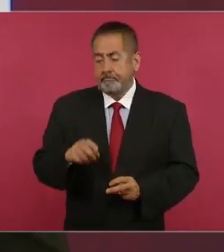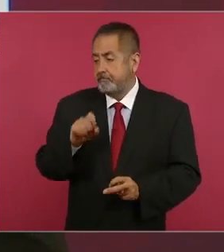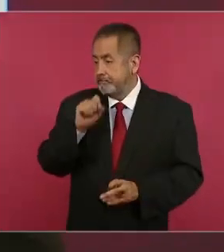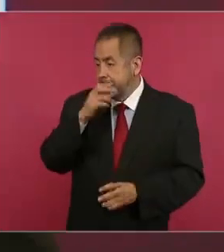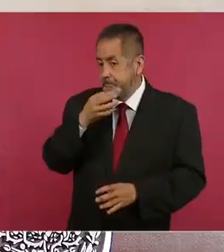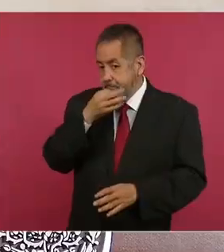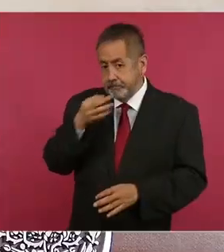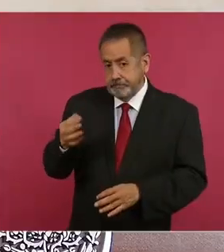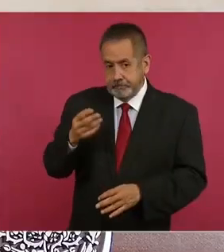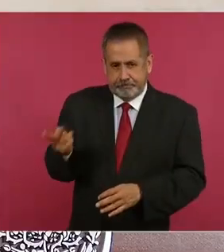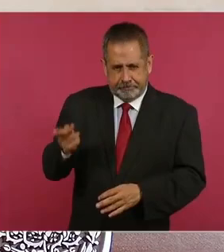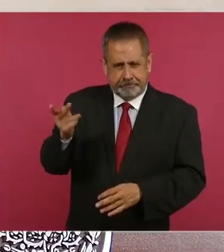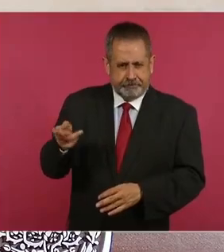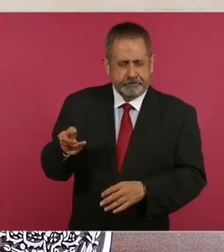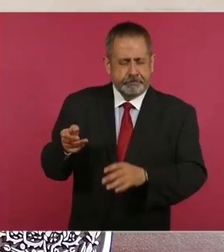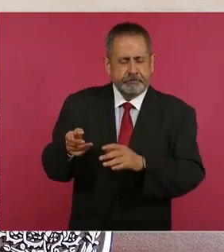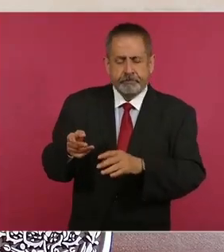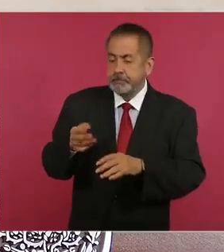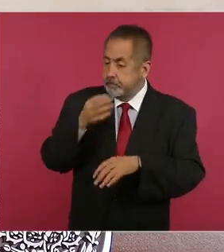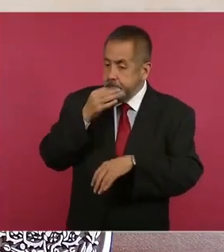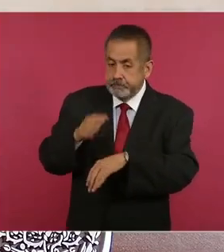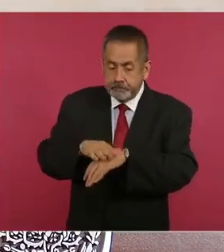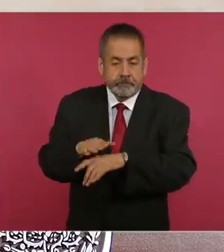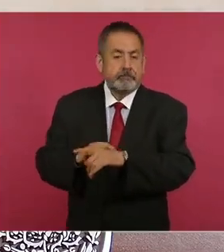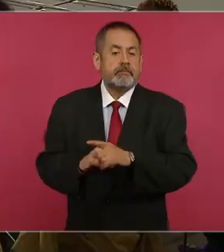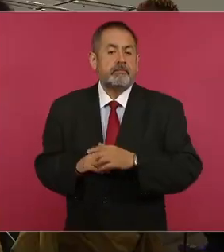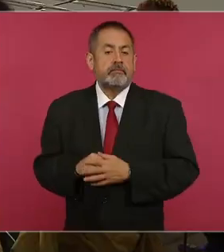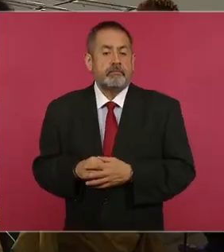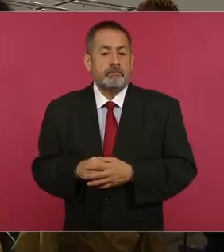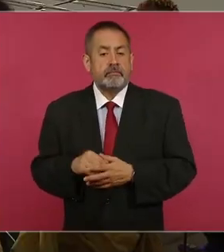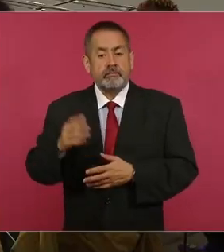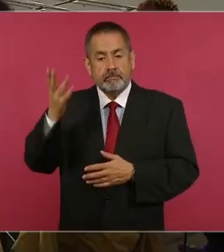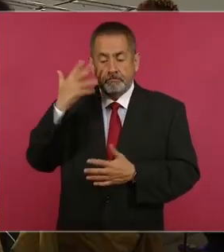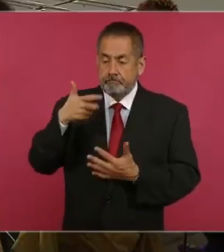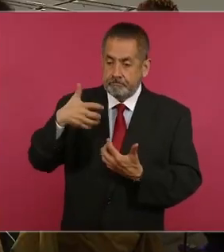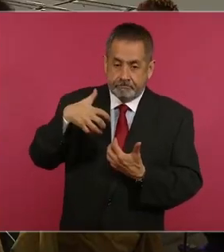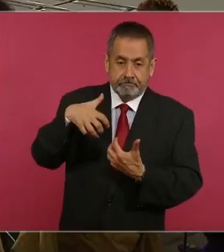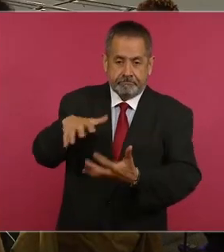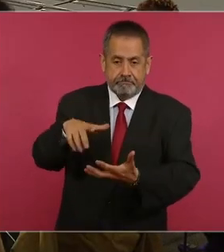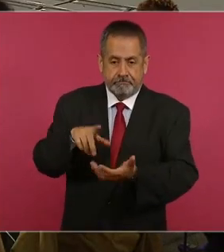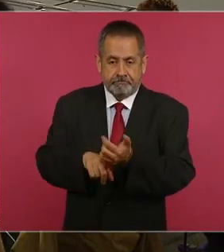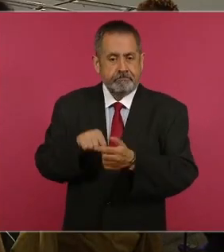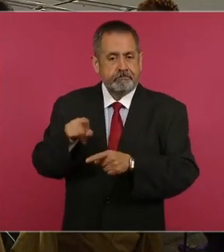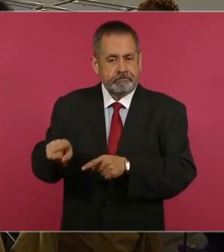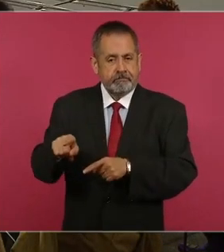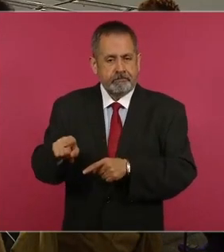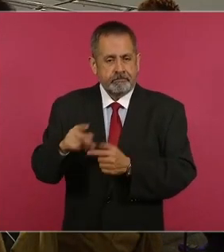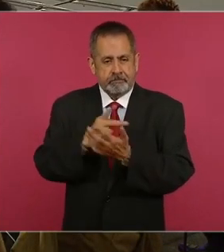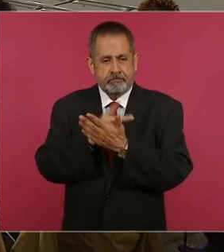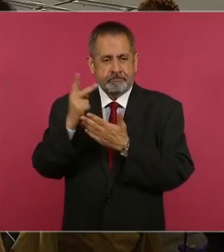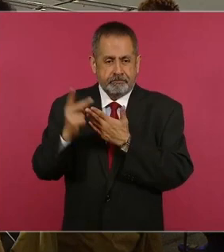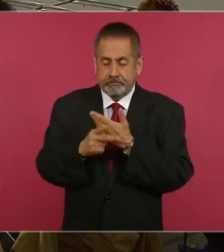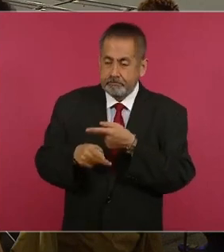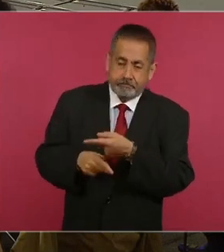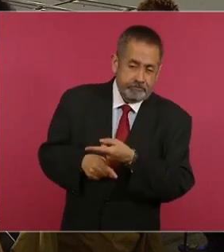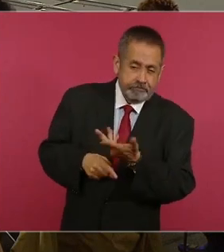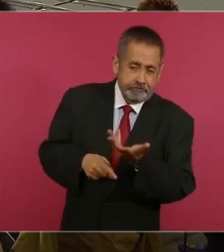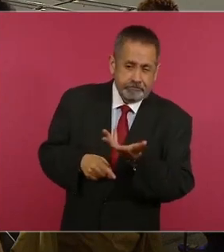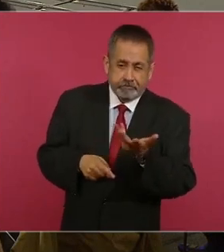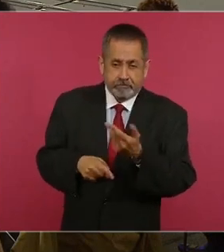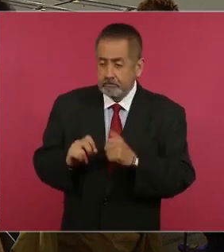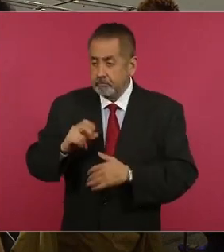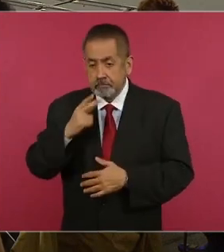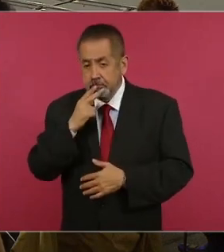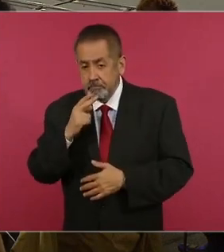compañero que expuso el caso que el monto que se haya otorgado en ese crédito por concepto de este programa, en caso de que no se haya